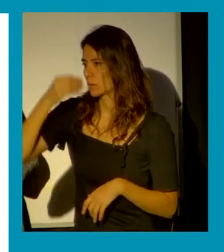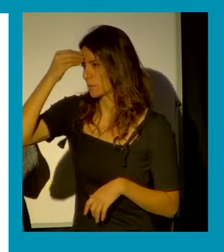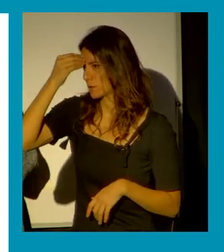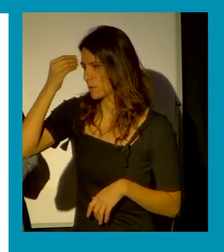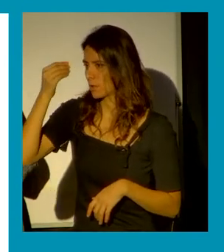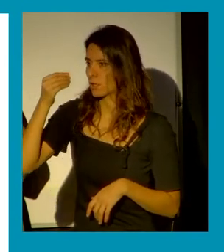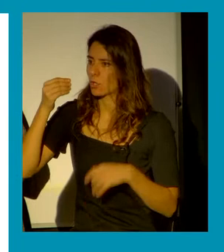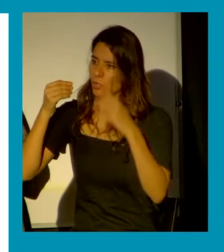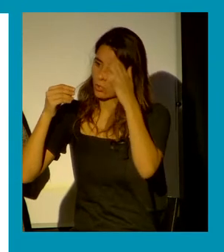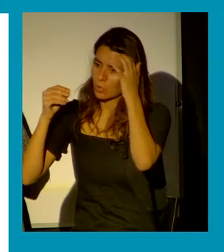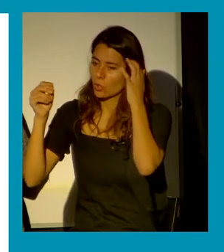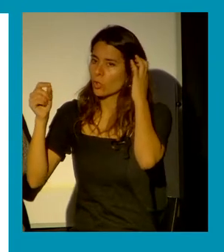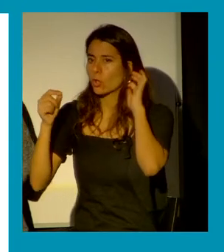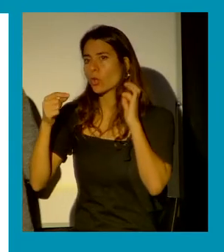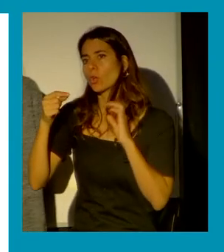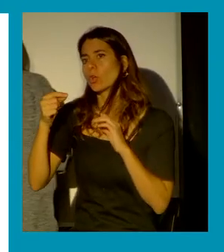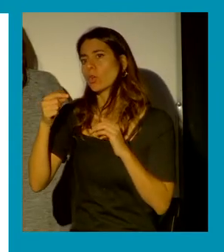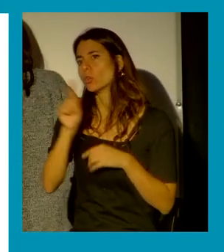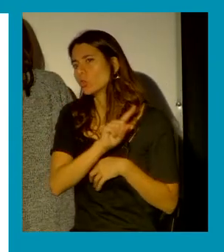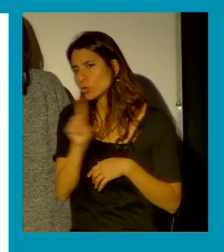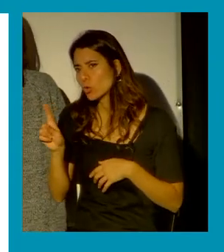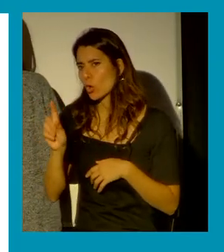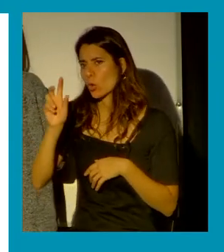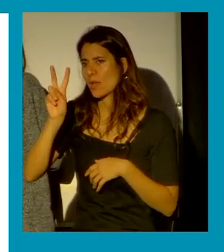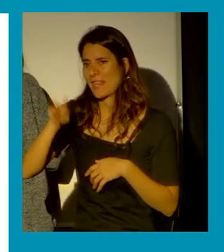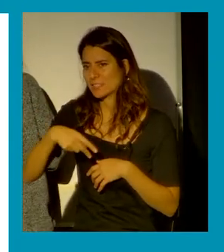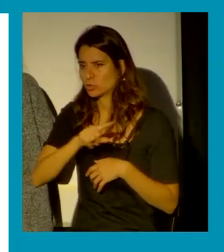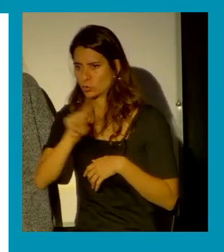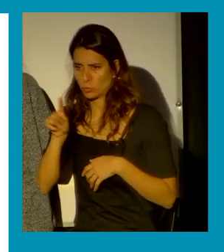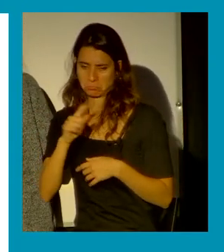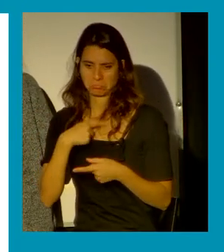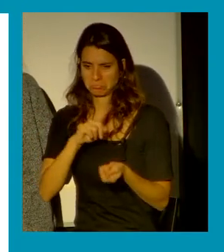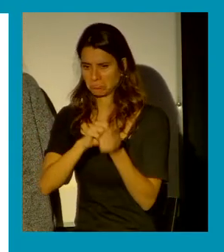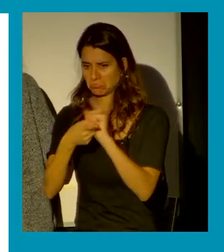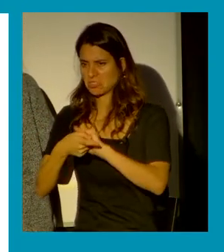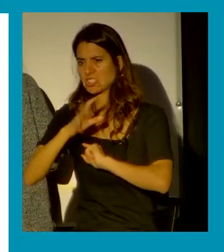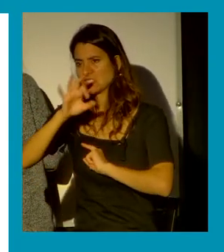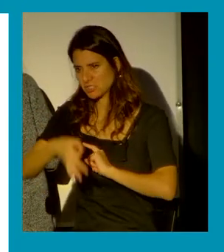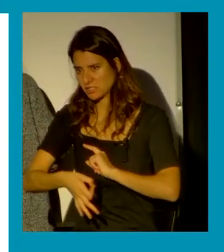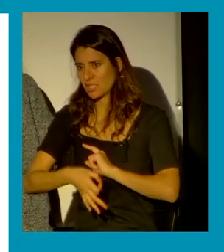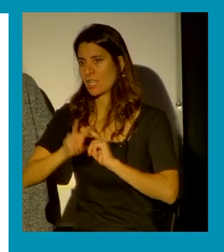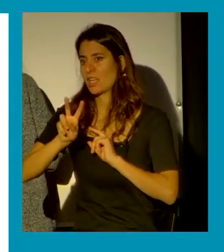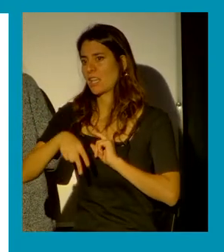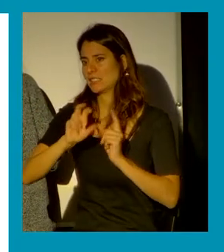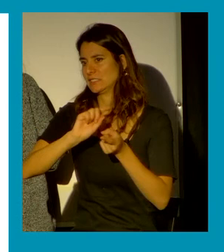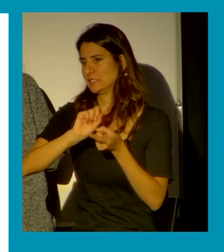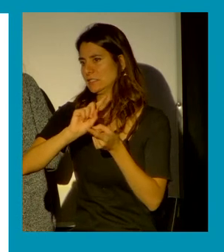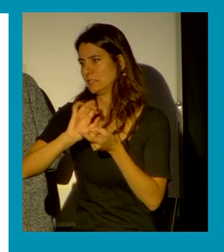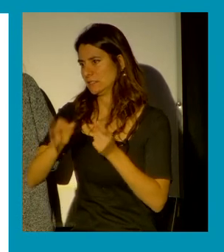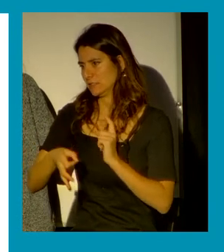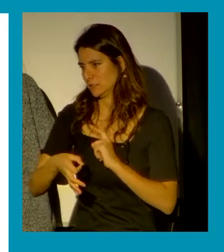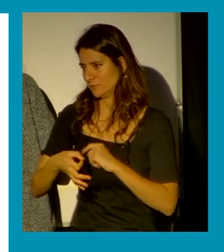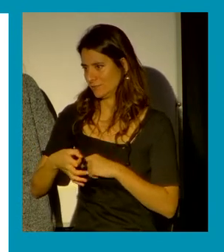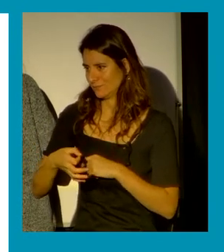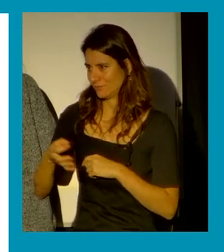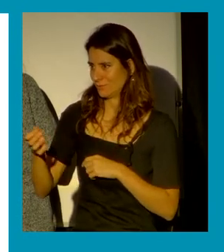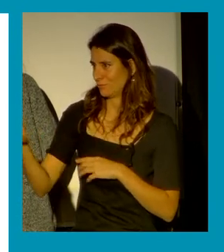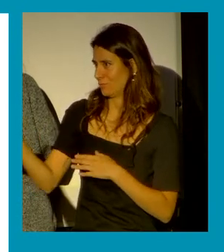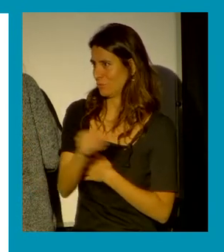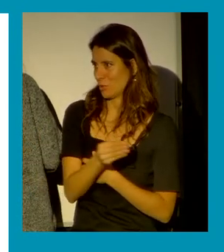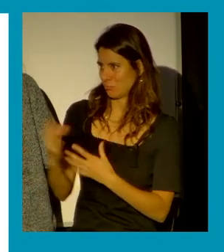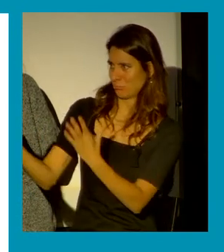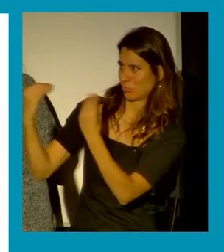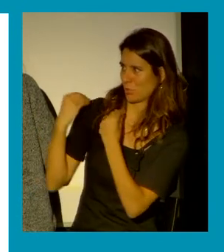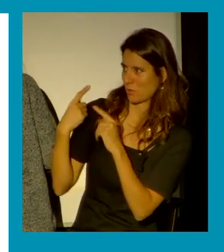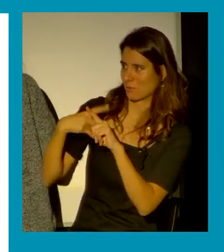Después me tiraron las orejas porque los ayuntamientos era una cosa de la diputación, tenían preparado una serie de campañas del no es no para el 25 de